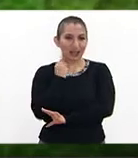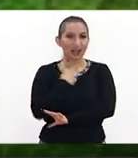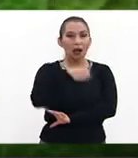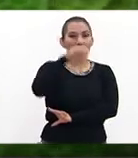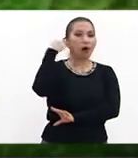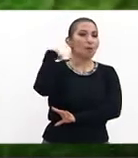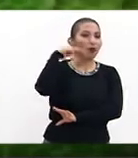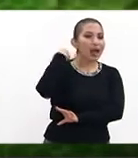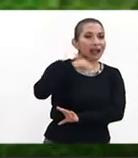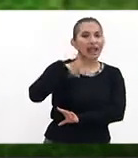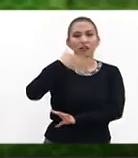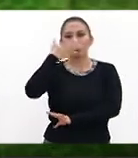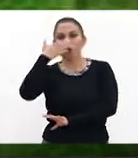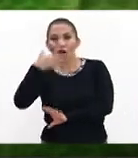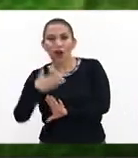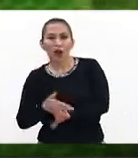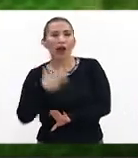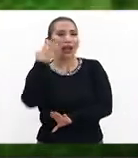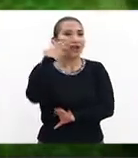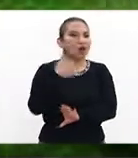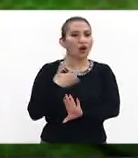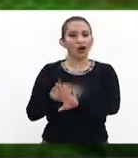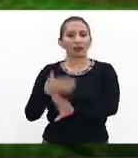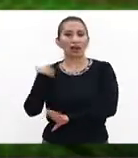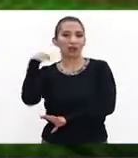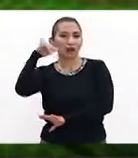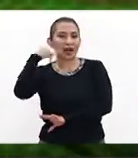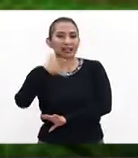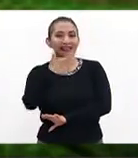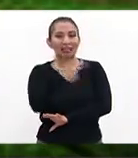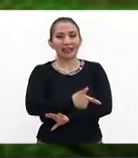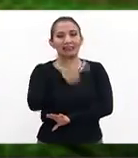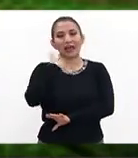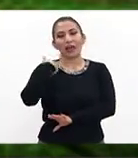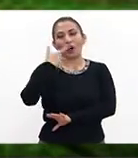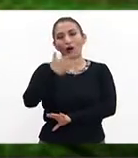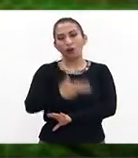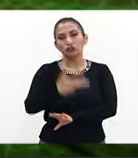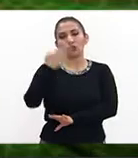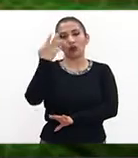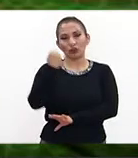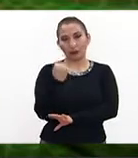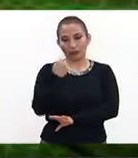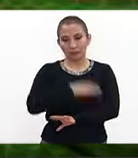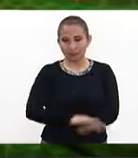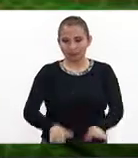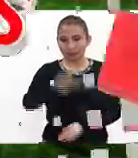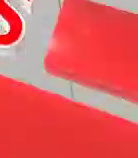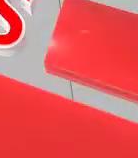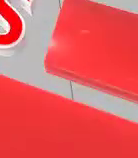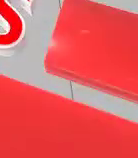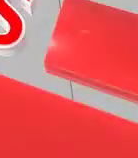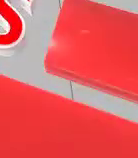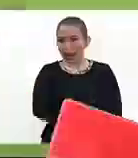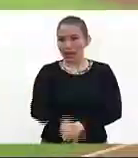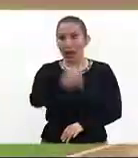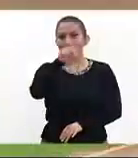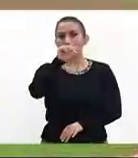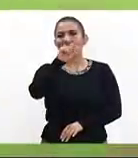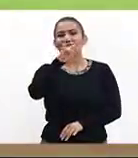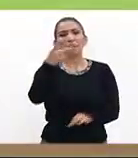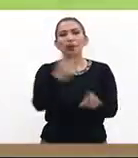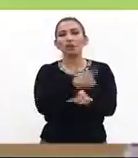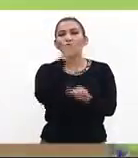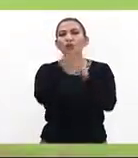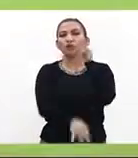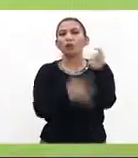Sonora y León en contra de Yucatán, los partidos siete de la noche, nueve de la noche y nueve con seis. Liga mexicana del Pacífico, ¿qué pasó en el